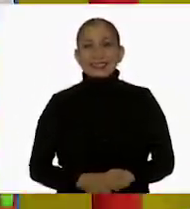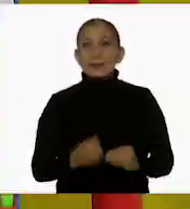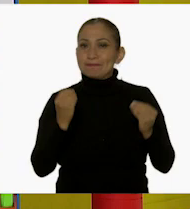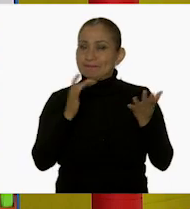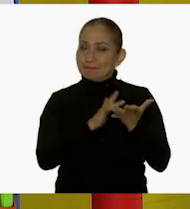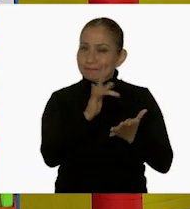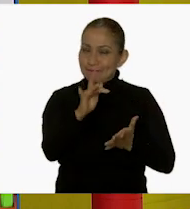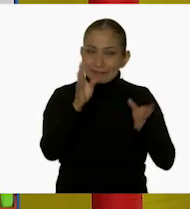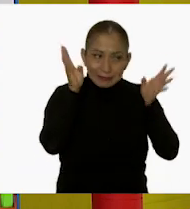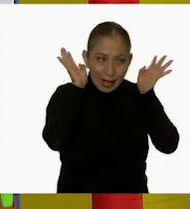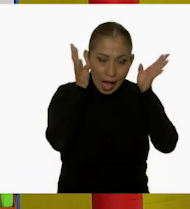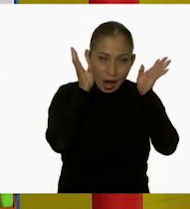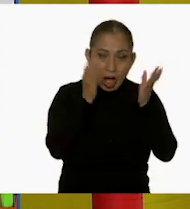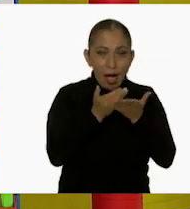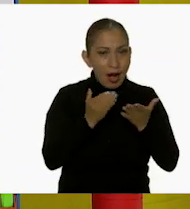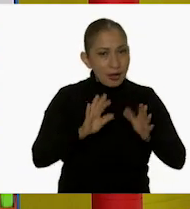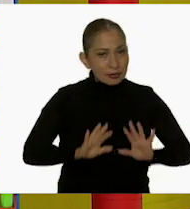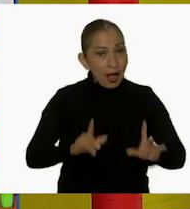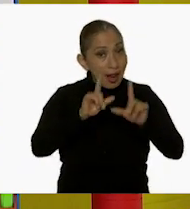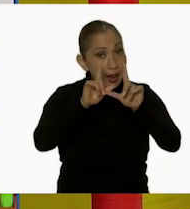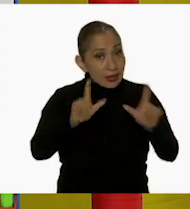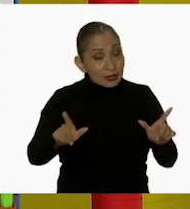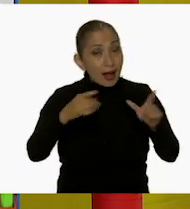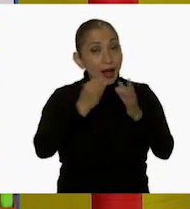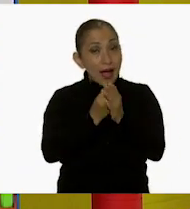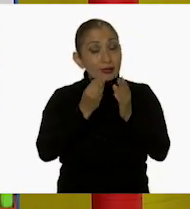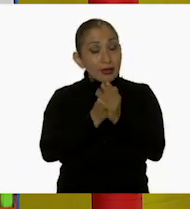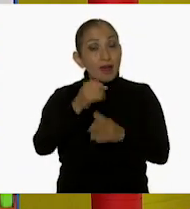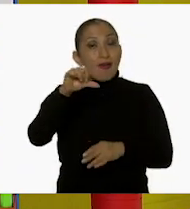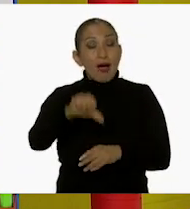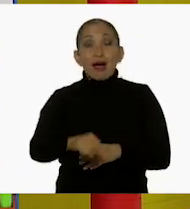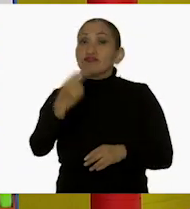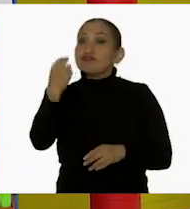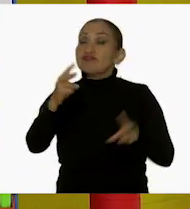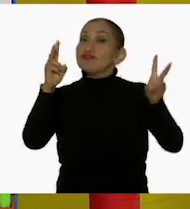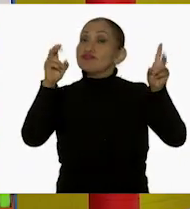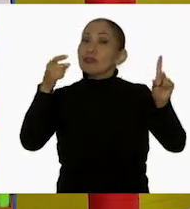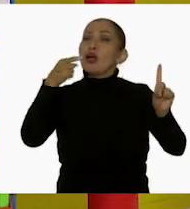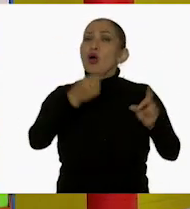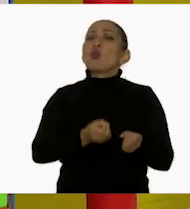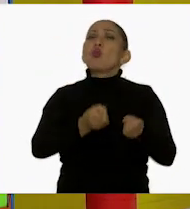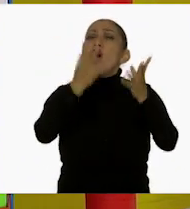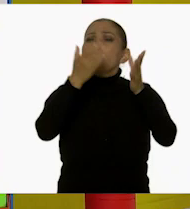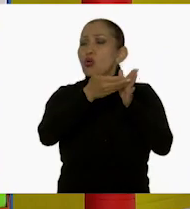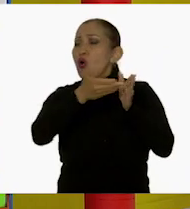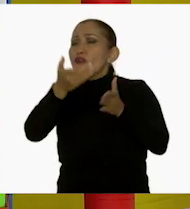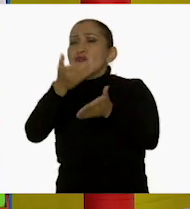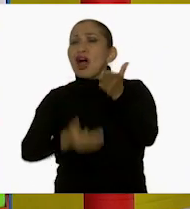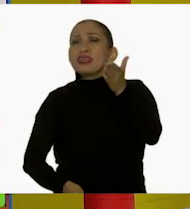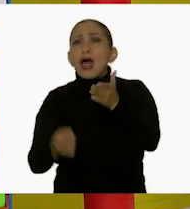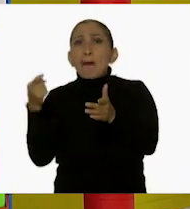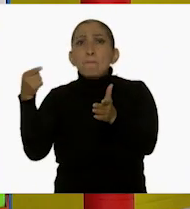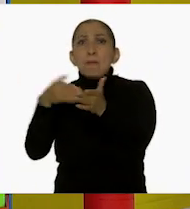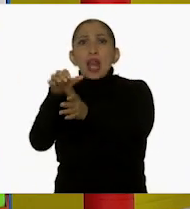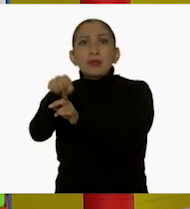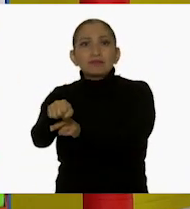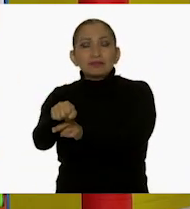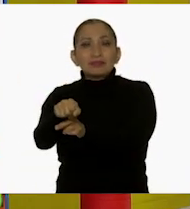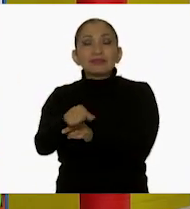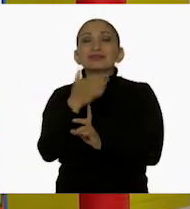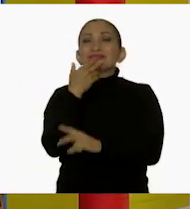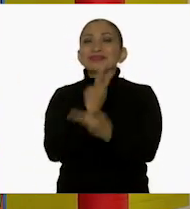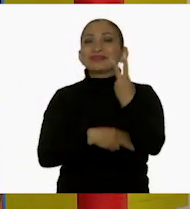Muchísimas gracias, Ajo Listo. Y ahora sí, estamos listos para la clase del día de hoy que se llama ¿Cuánto para mil? Y vamos a darle la bienvenida